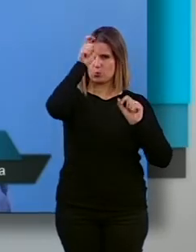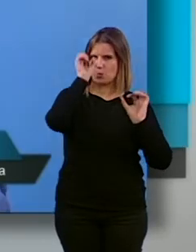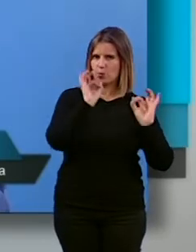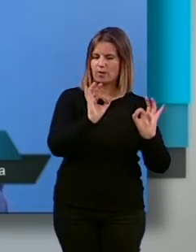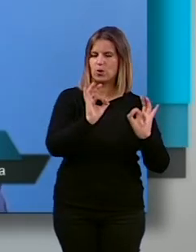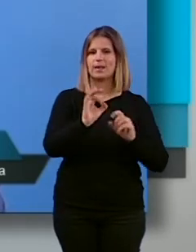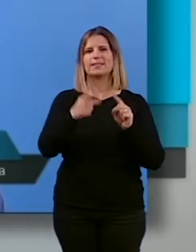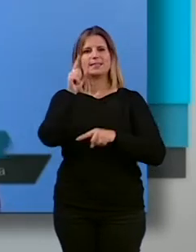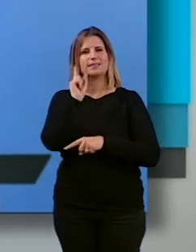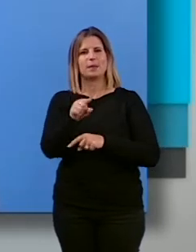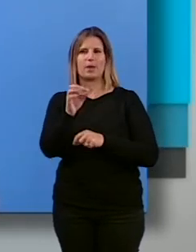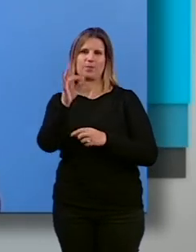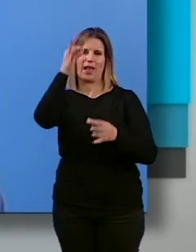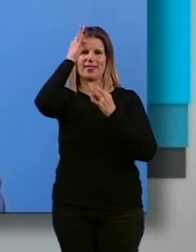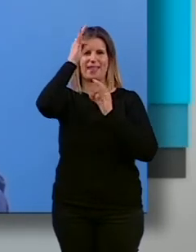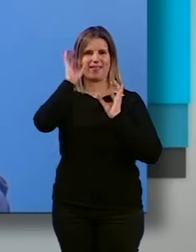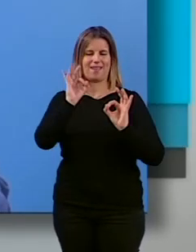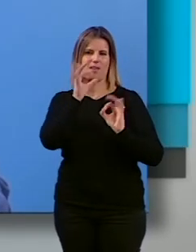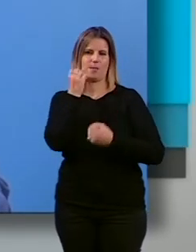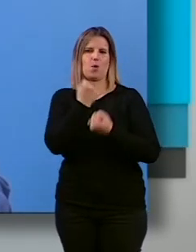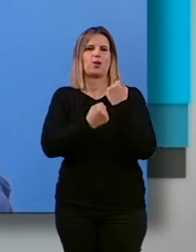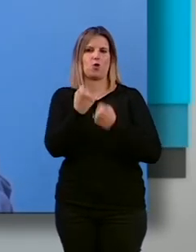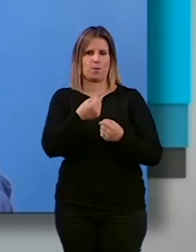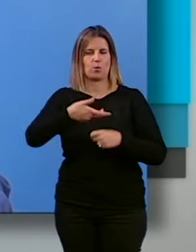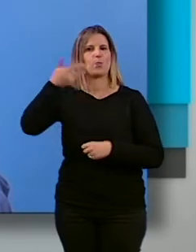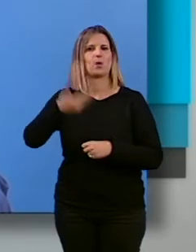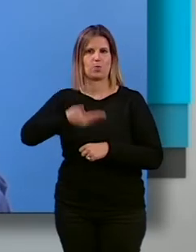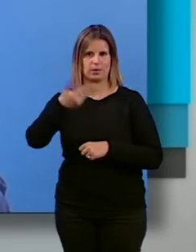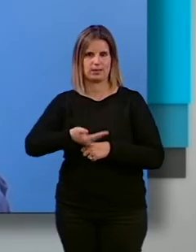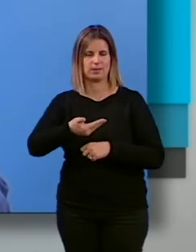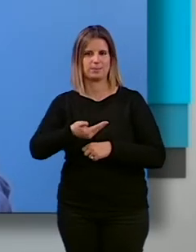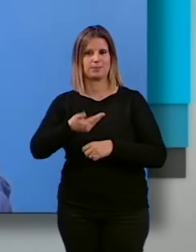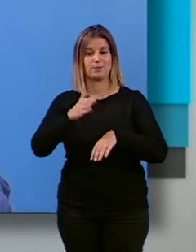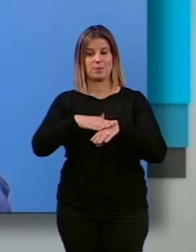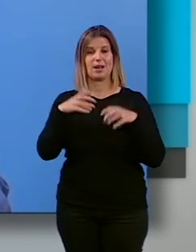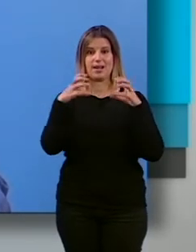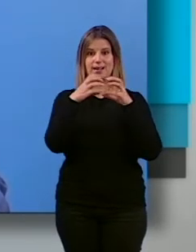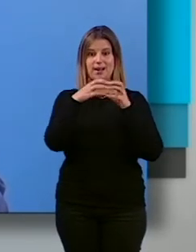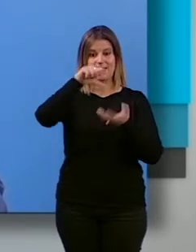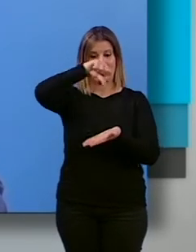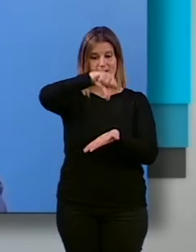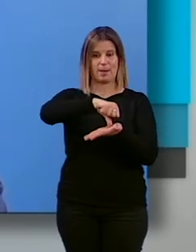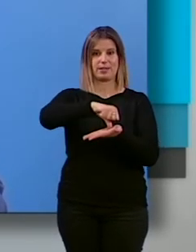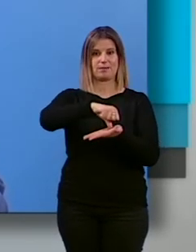Y además, con una matización económica importante, para Granada Capital,